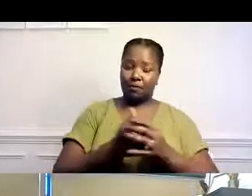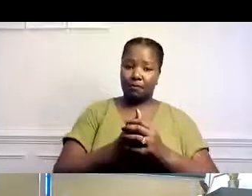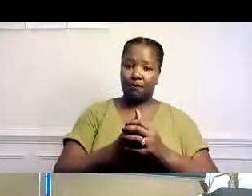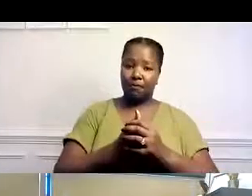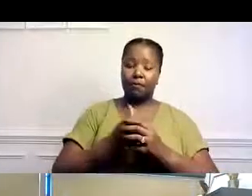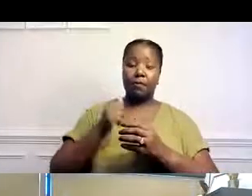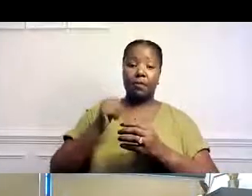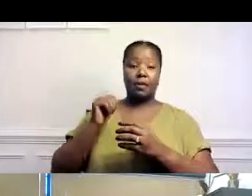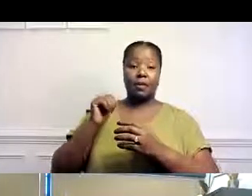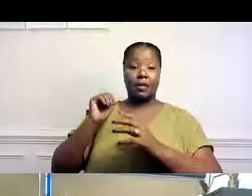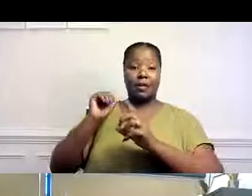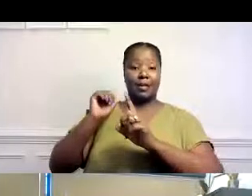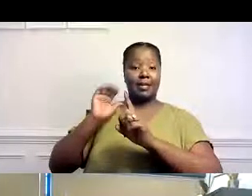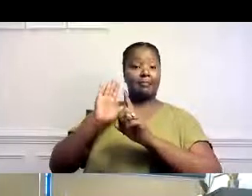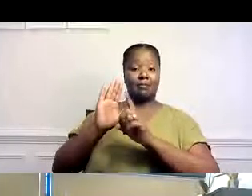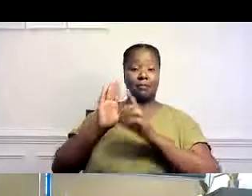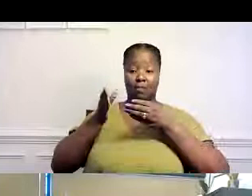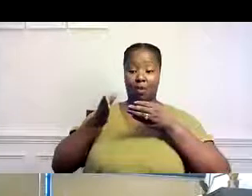bien considerada.